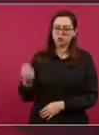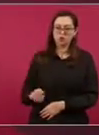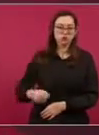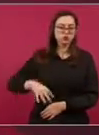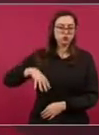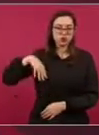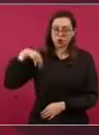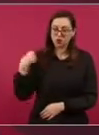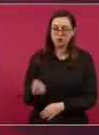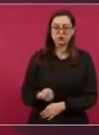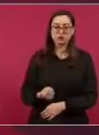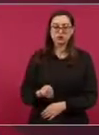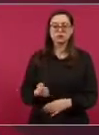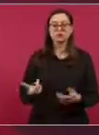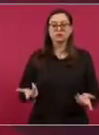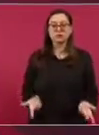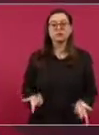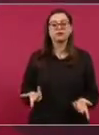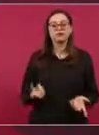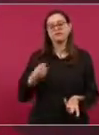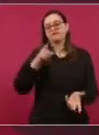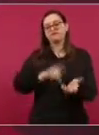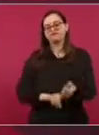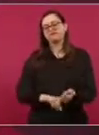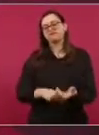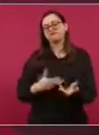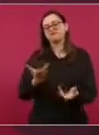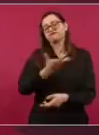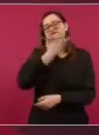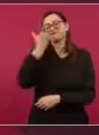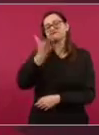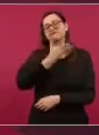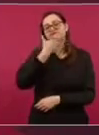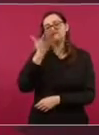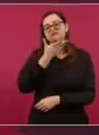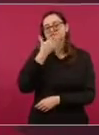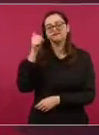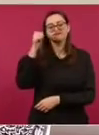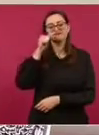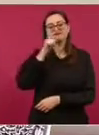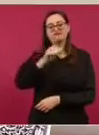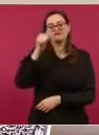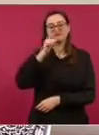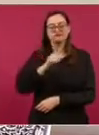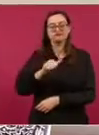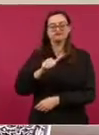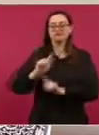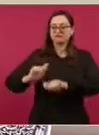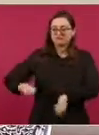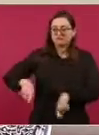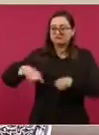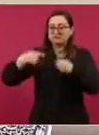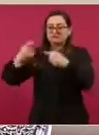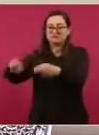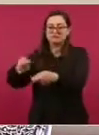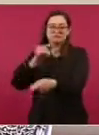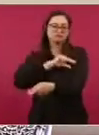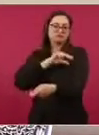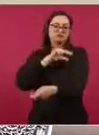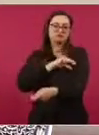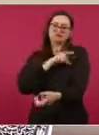Es la política privatizadora. Lo que hablábamos. Agua, drenaje,